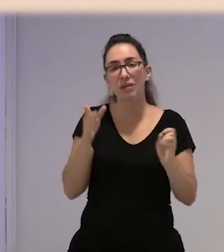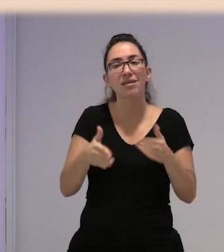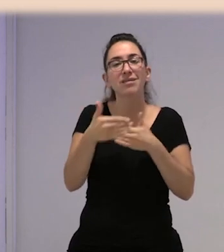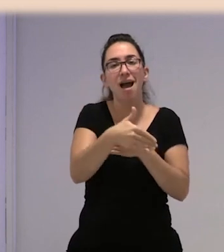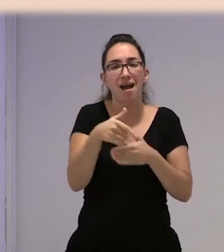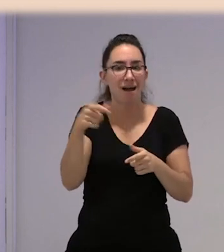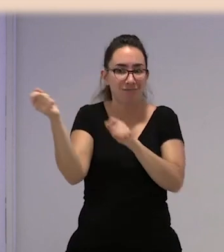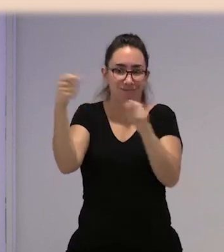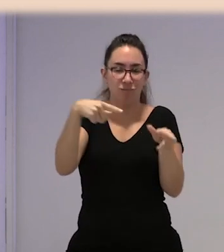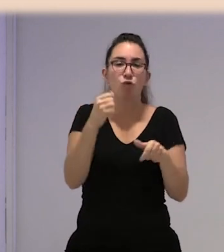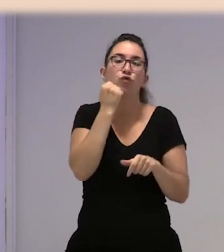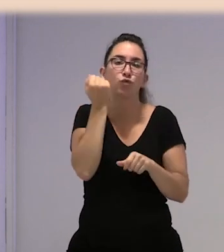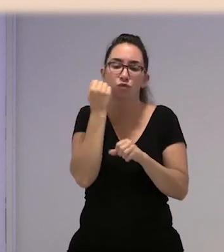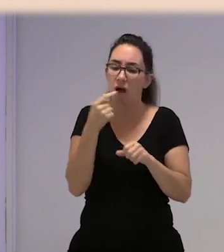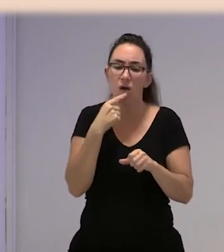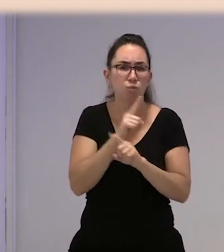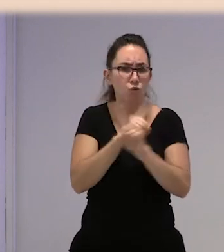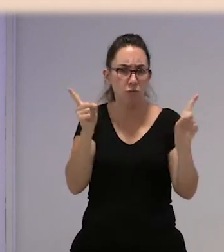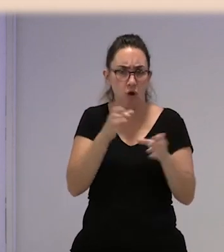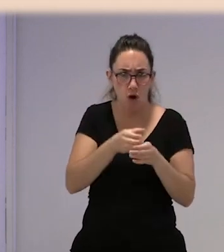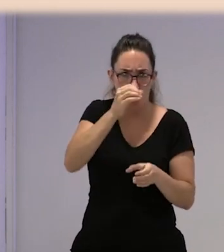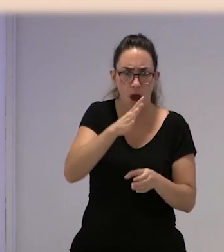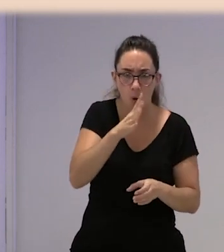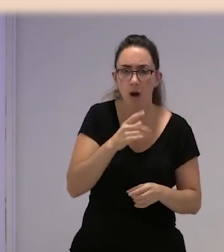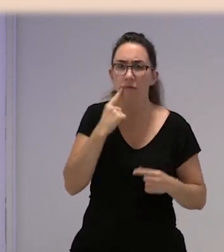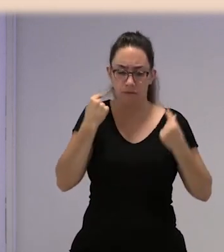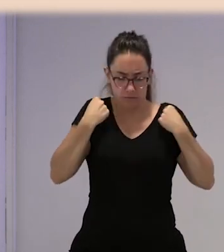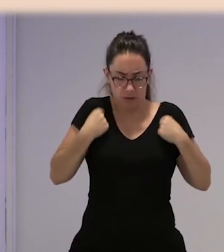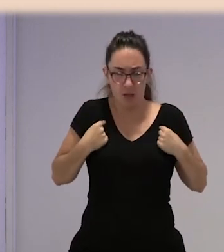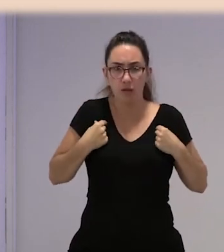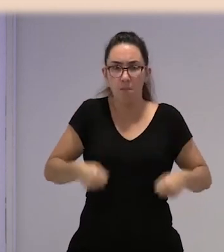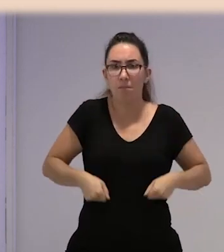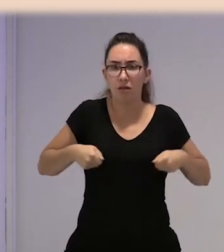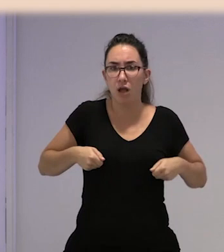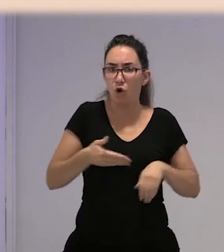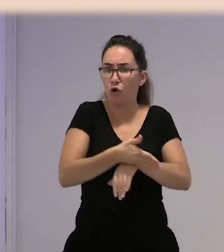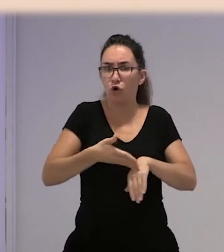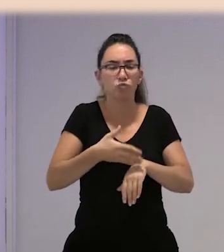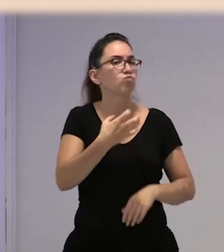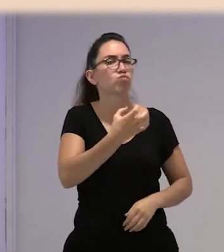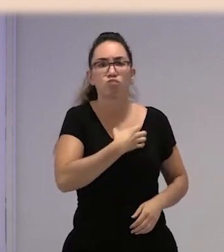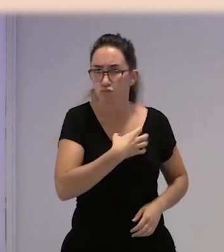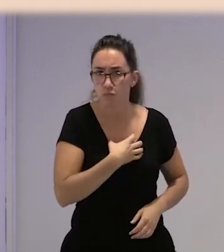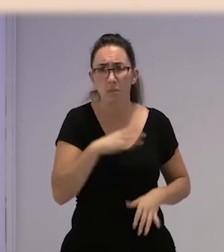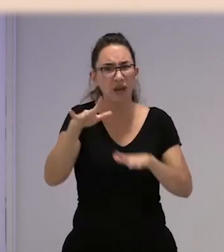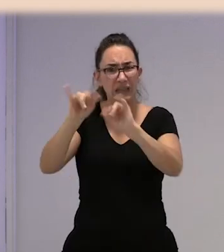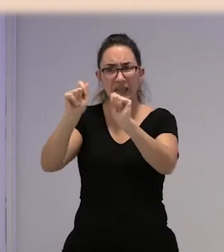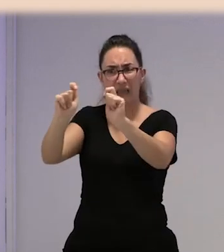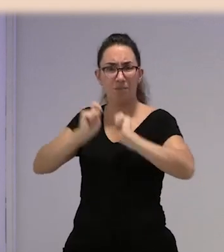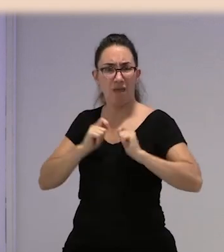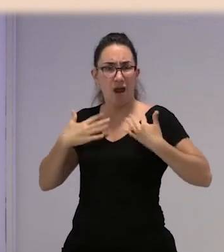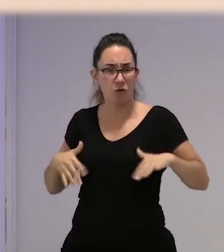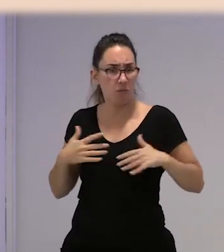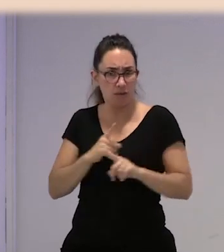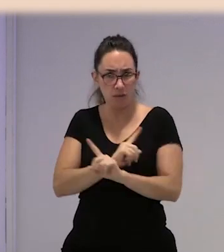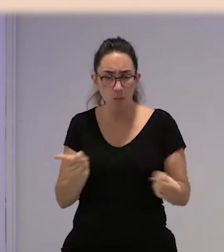recolectar las frutas, te dicen que no puedes llevar tirantas ni pantalón corto cuando ni siquiera te están dando un uniforme y en